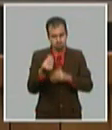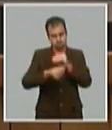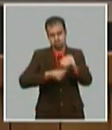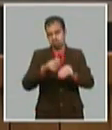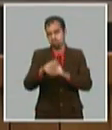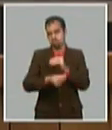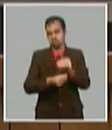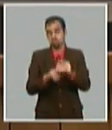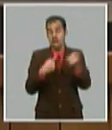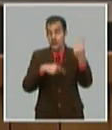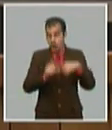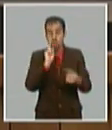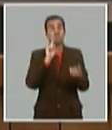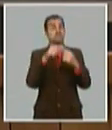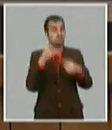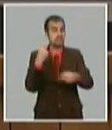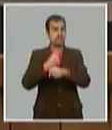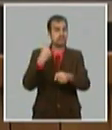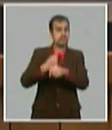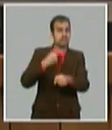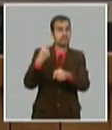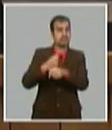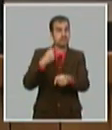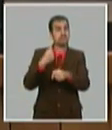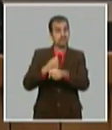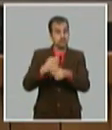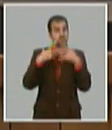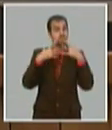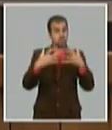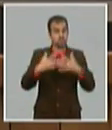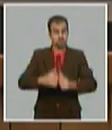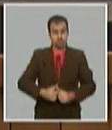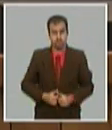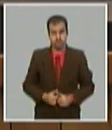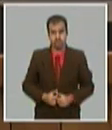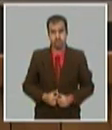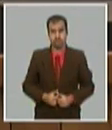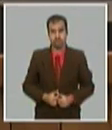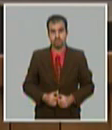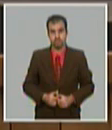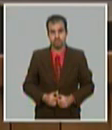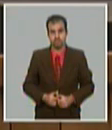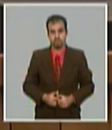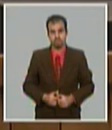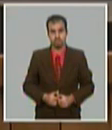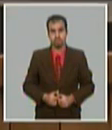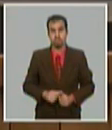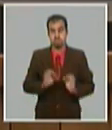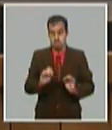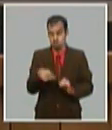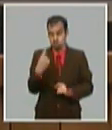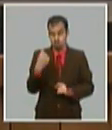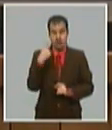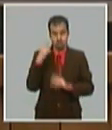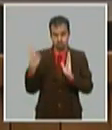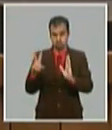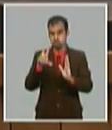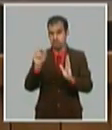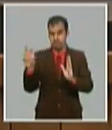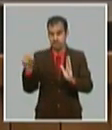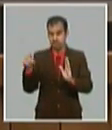impuesto retos y desafíos sin precedentes y las experiencias y enseñanzas que nos deja hay que